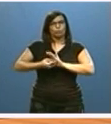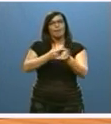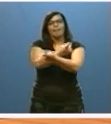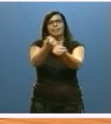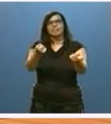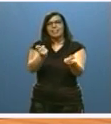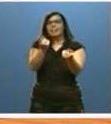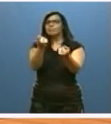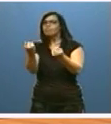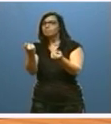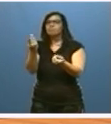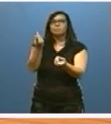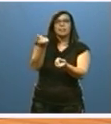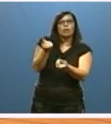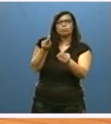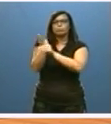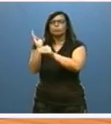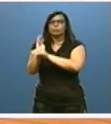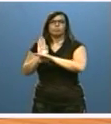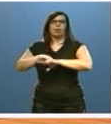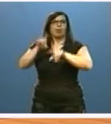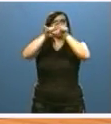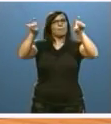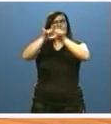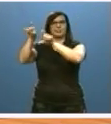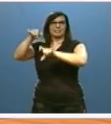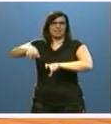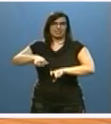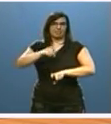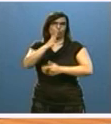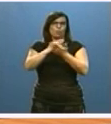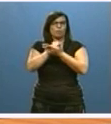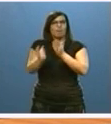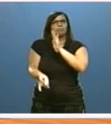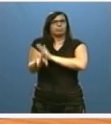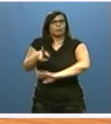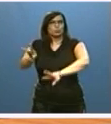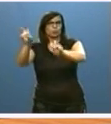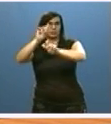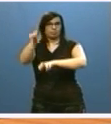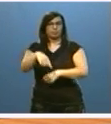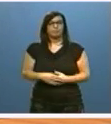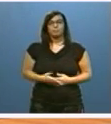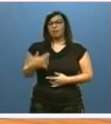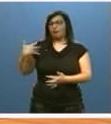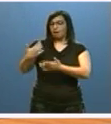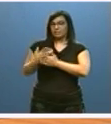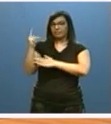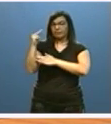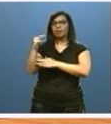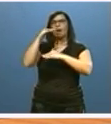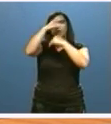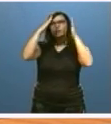necesidades de financiación de los emprendedores y empresas de la comunidad. Hasta el pasado viernes ha atendido 1